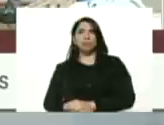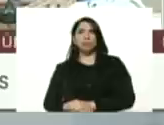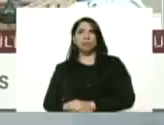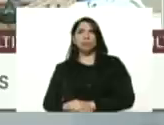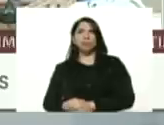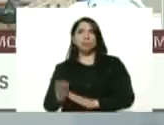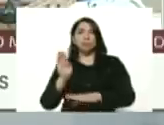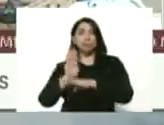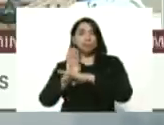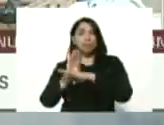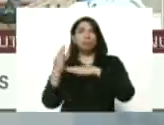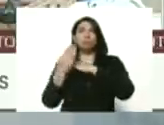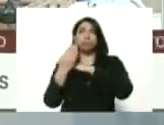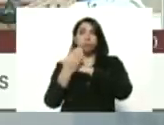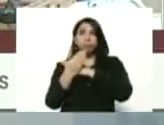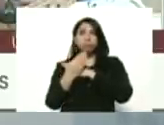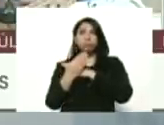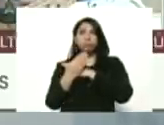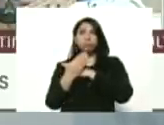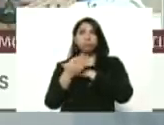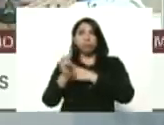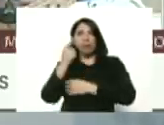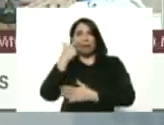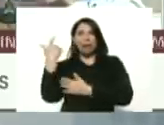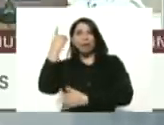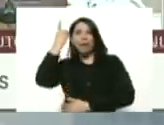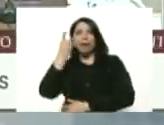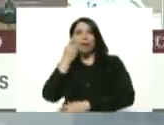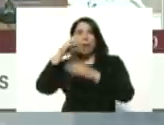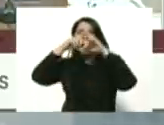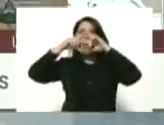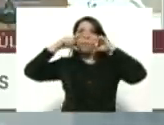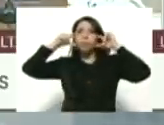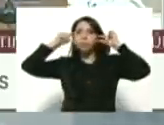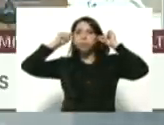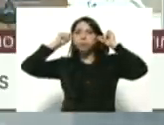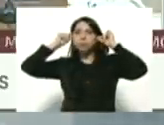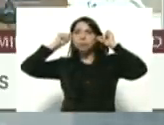cuidado ahí está Darío por ejemplo con su tapaboca